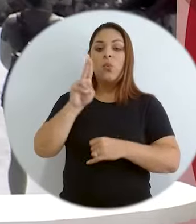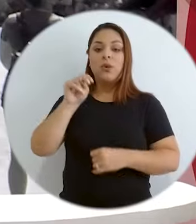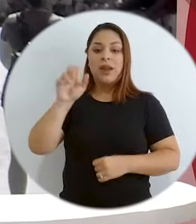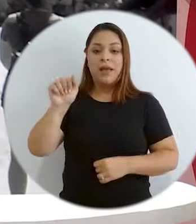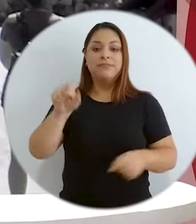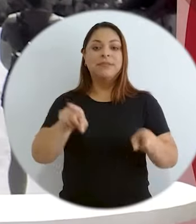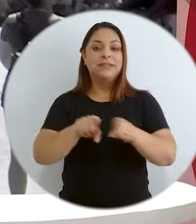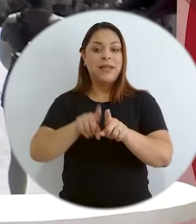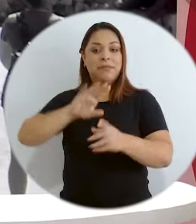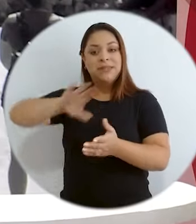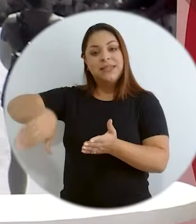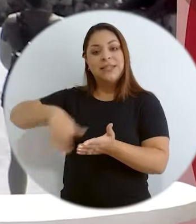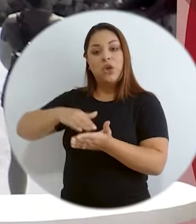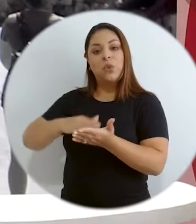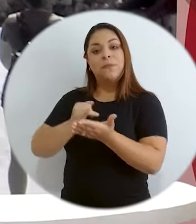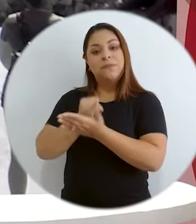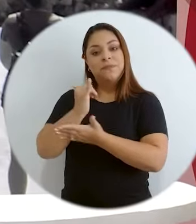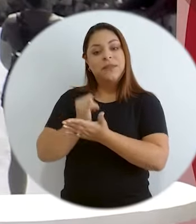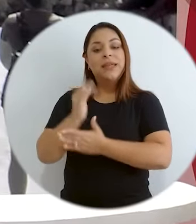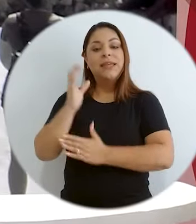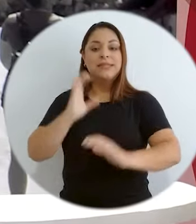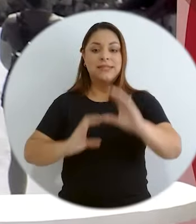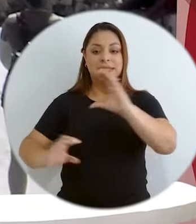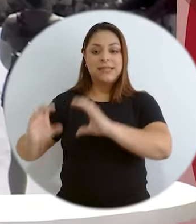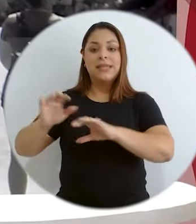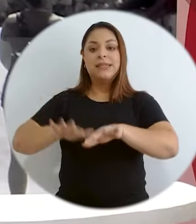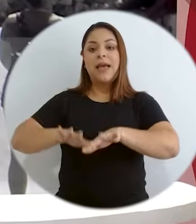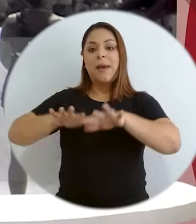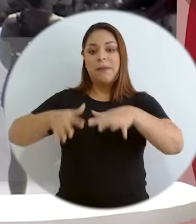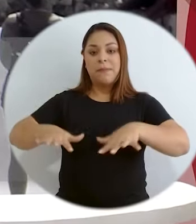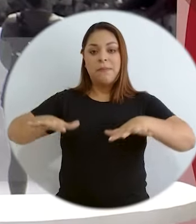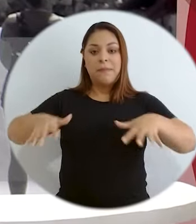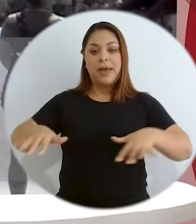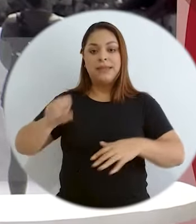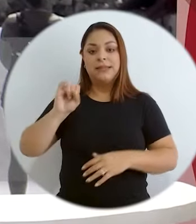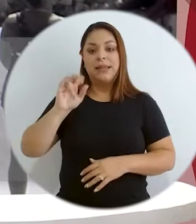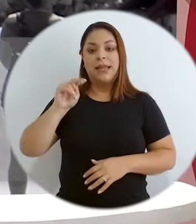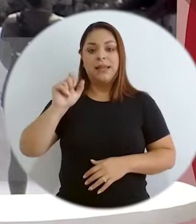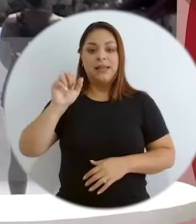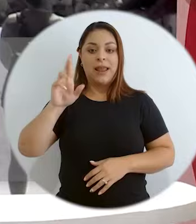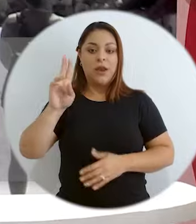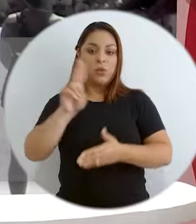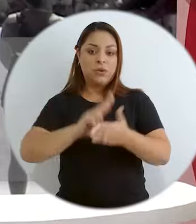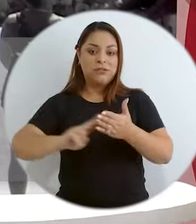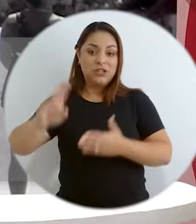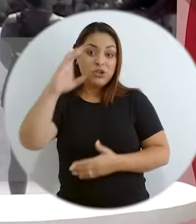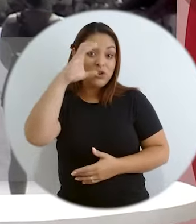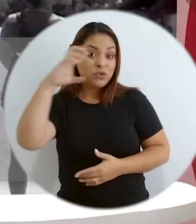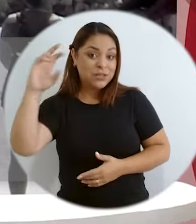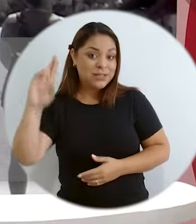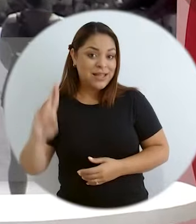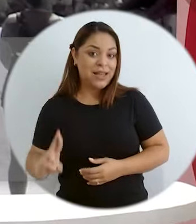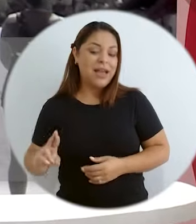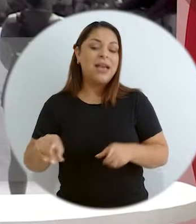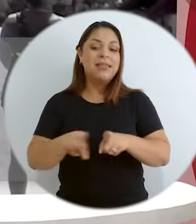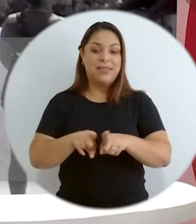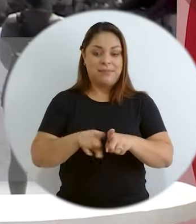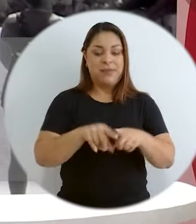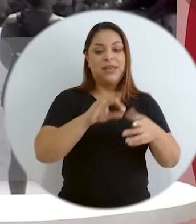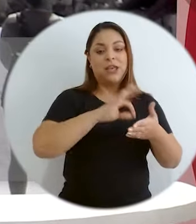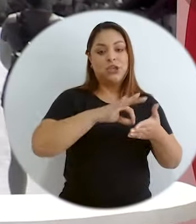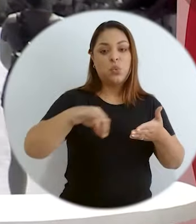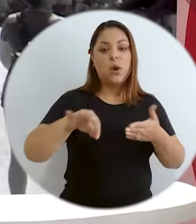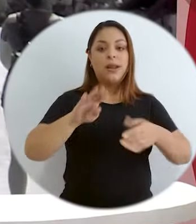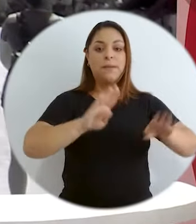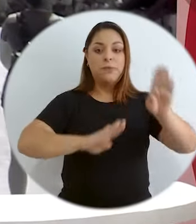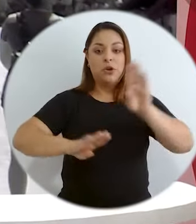Internacionales de la UNA como del Centro de Investigación en Ciencias del Mar y Limnología del CIMAR de la Universidad de Costa